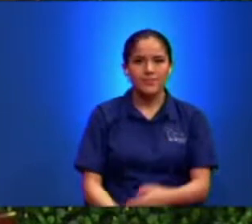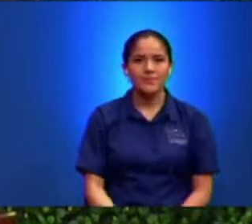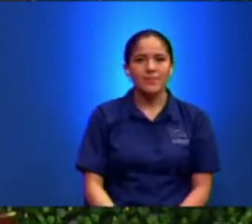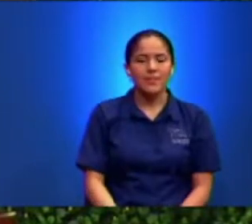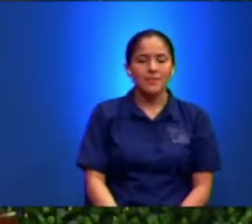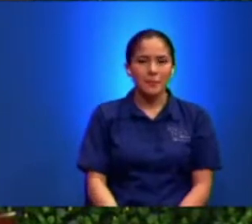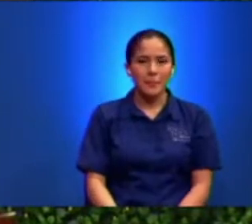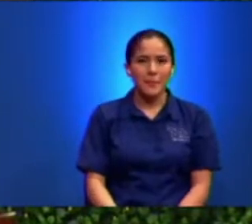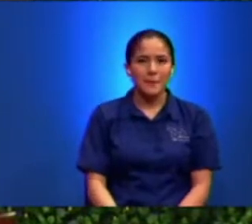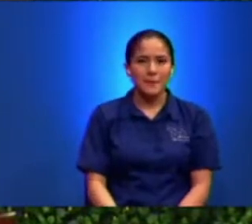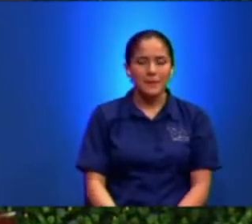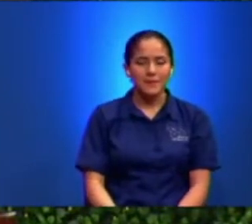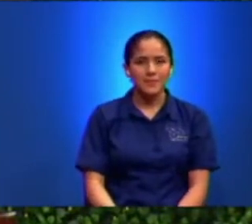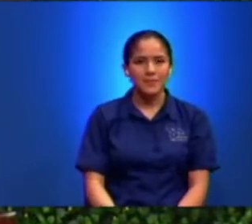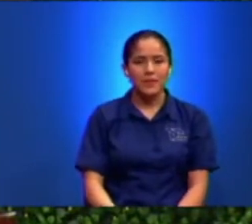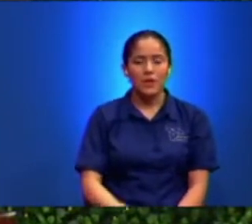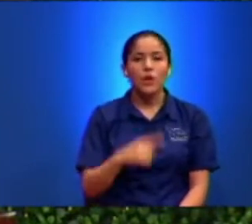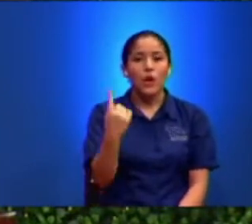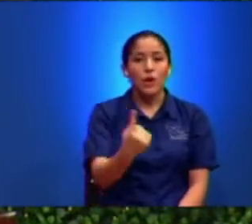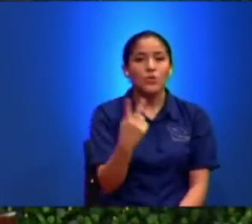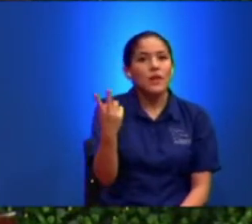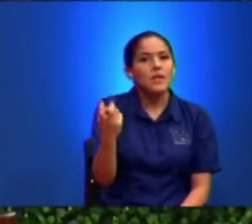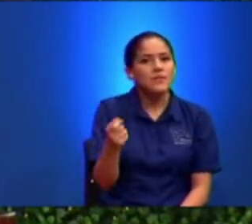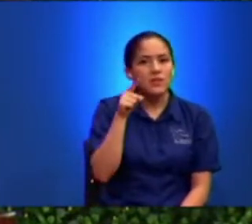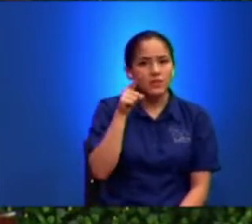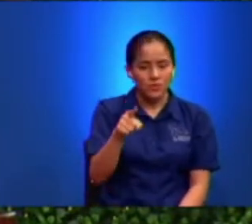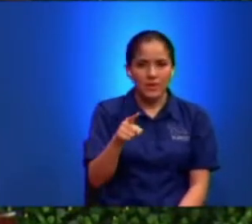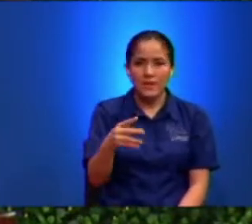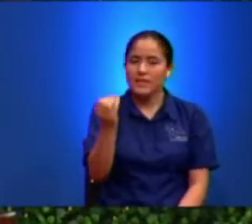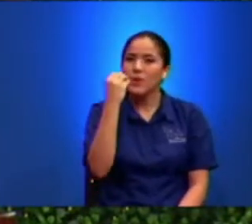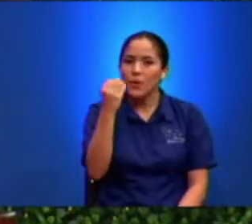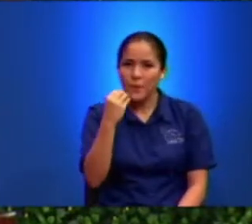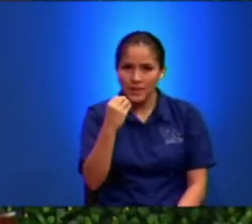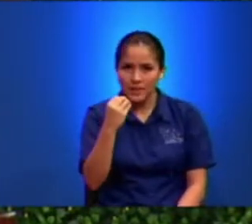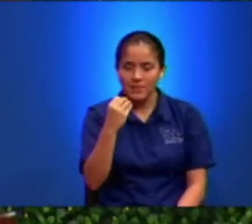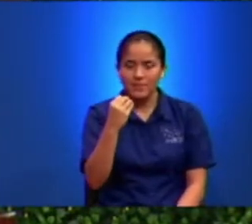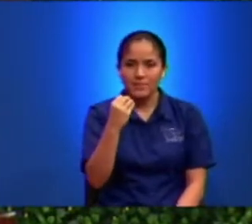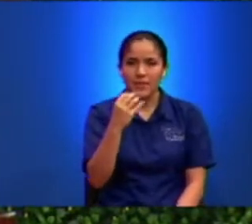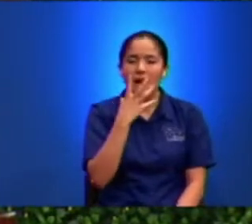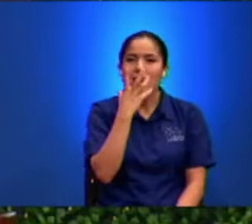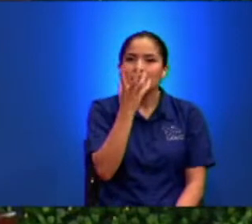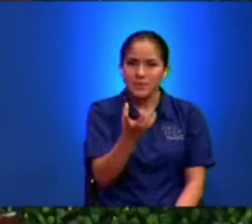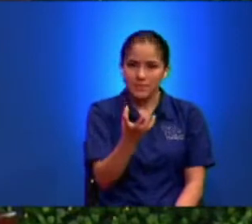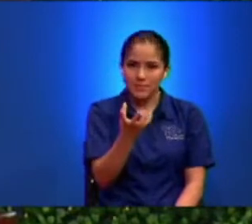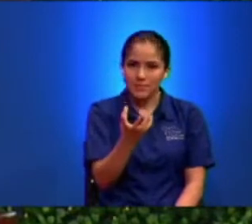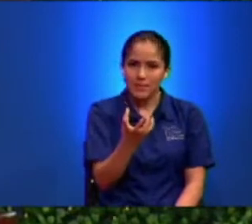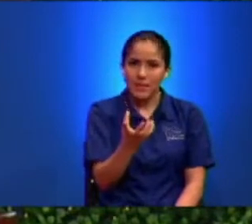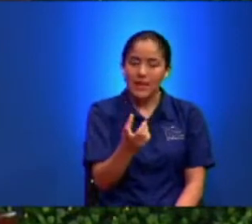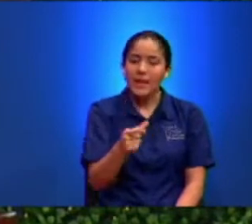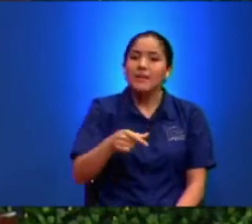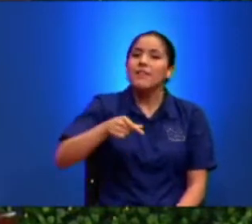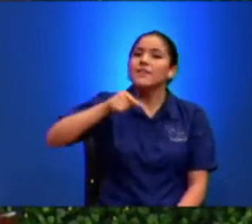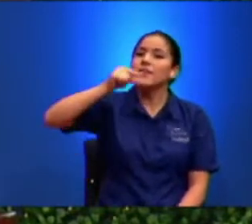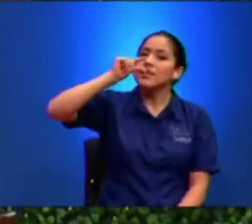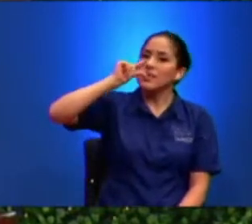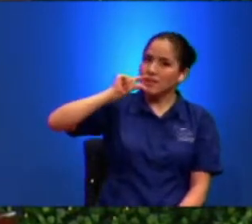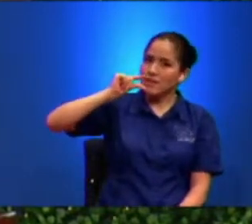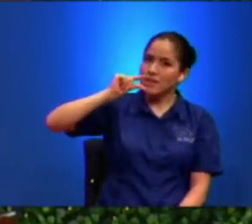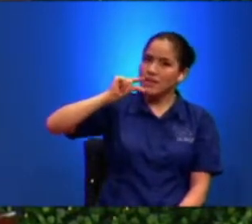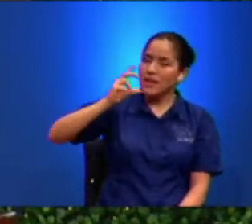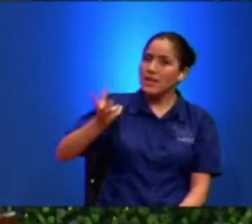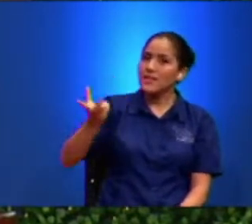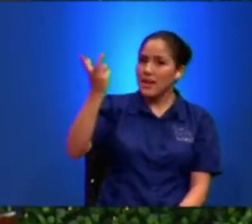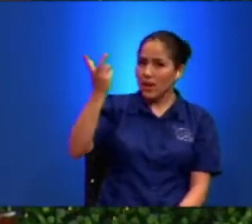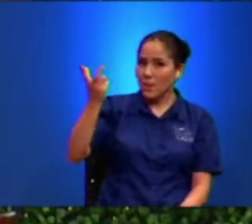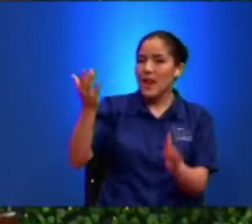Dice así pues todas las veces que comieres este pan Hoy y bebieres esta copa La muerte